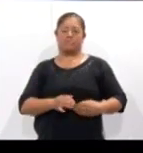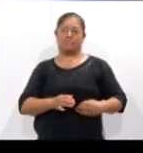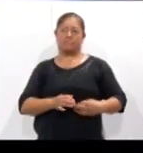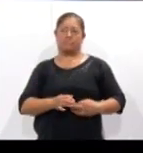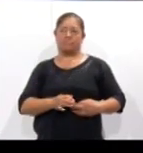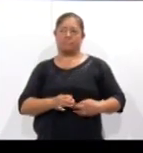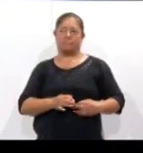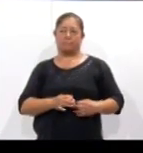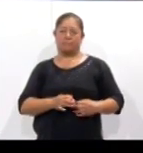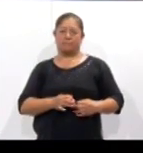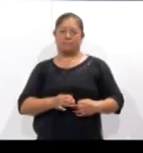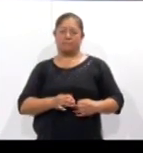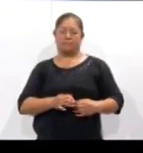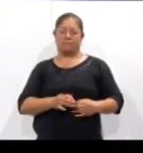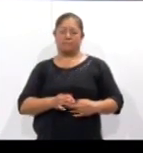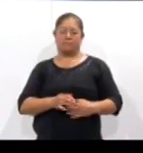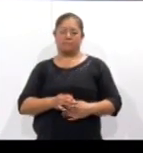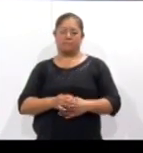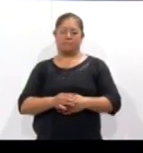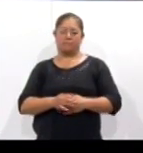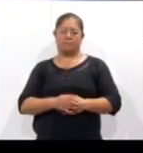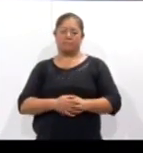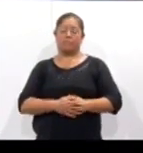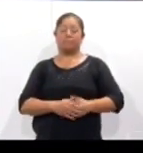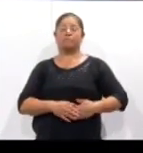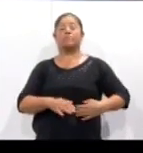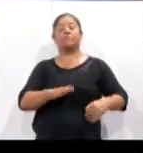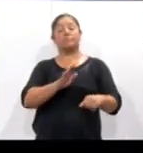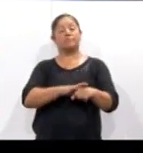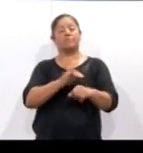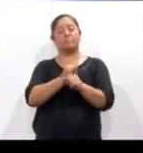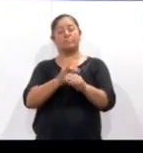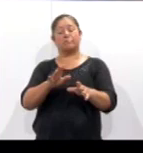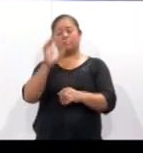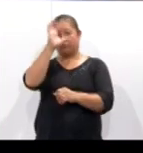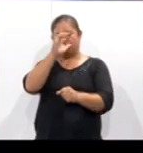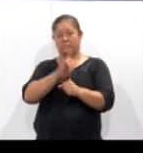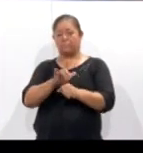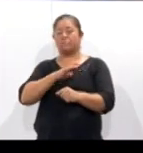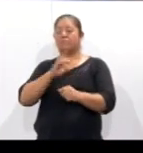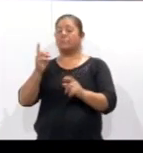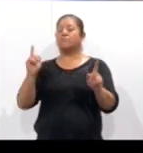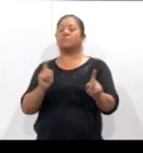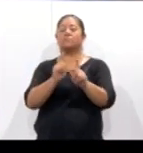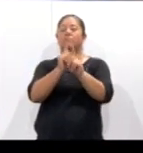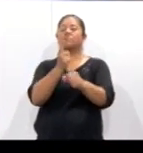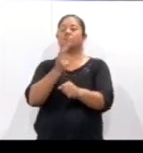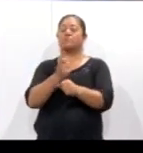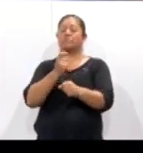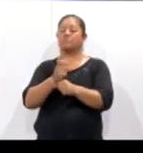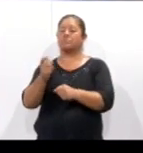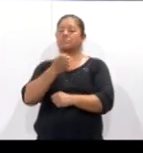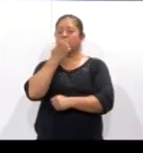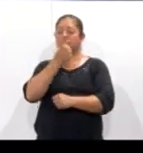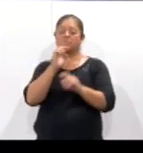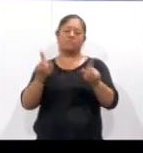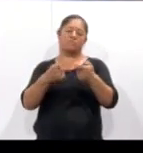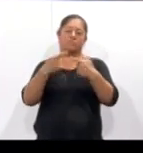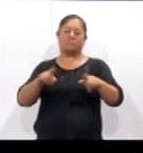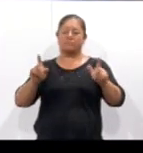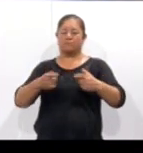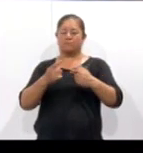Y en más información cultural se llevó a cabo el primer encuentro de escuelas de música.